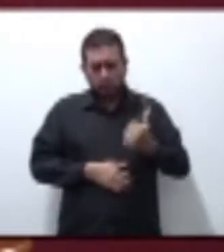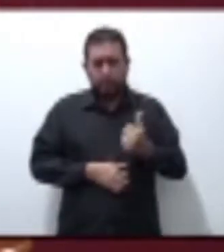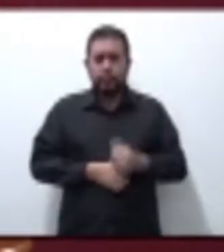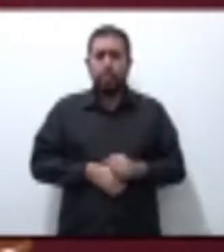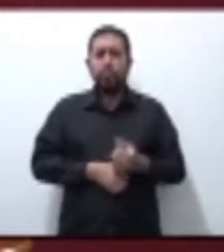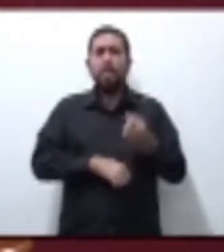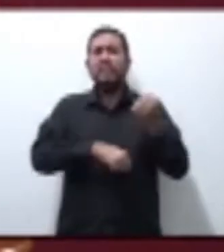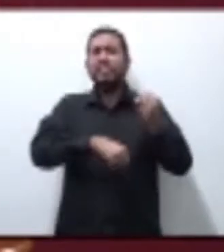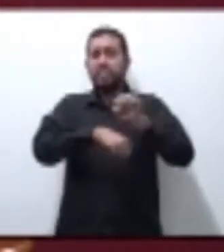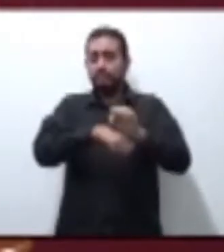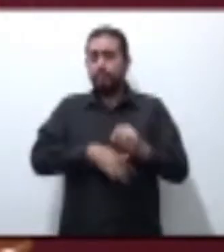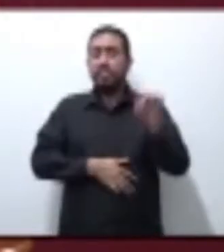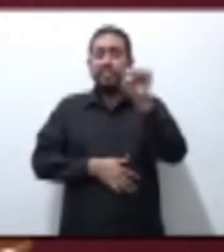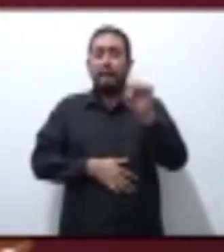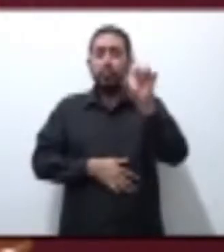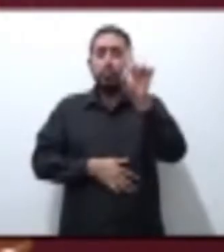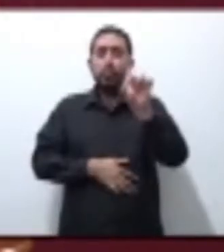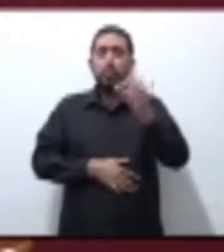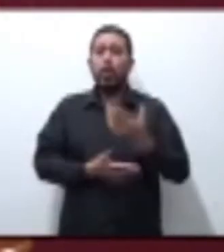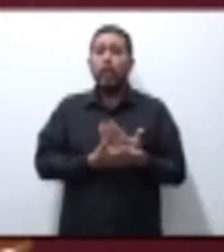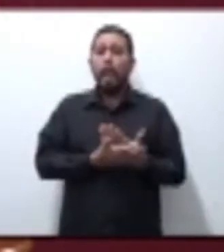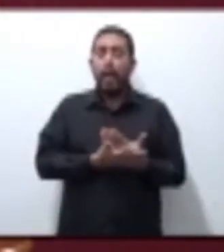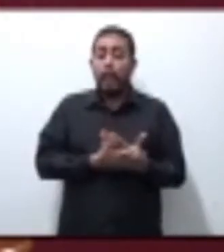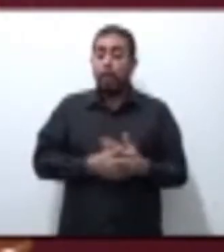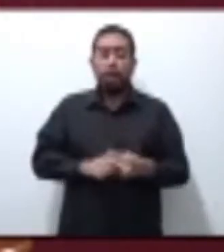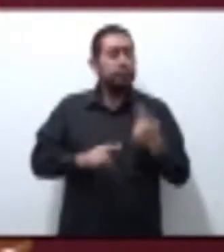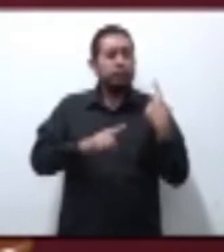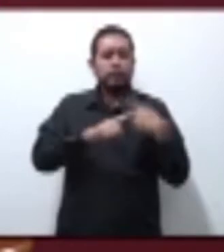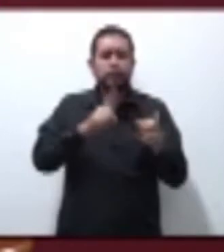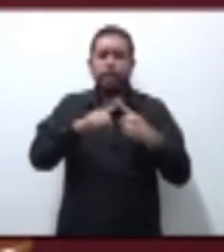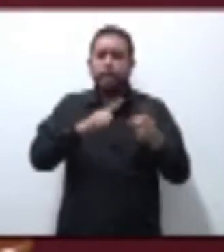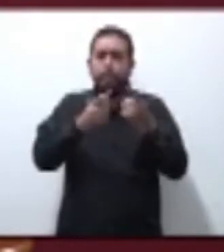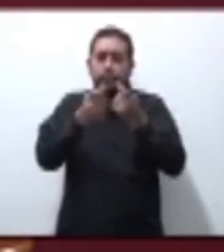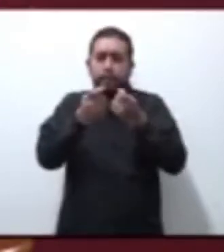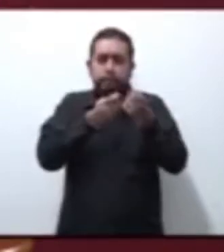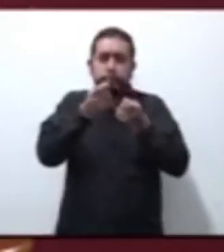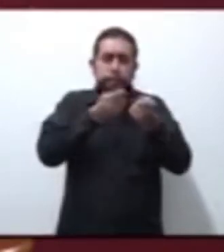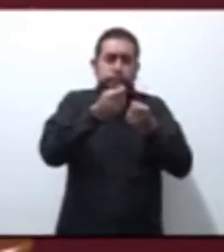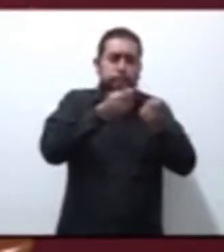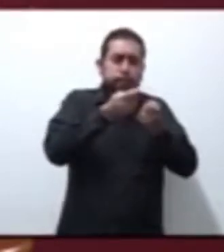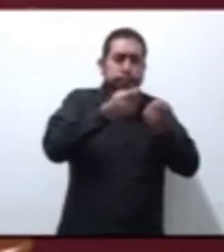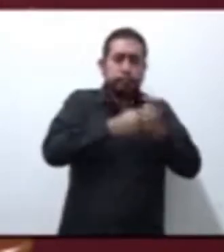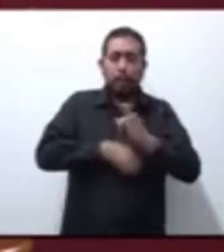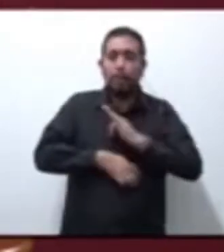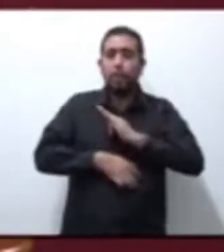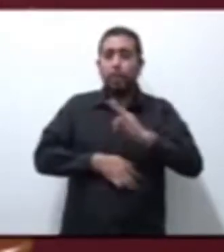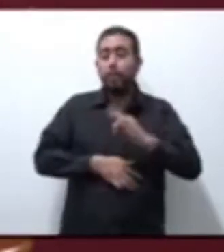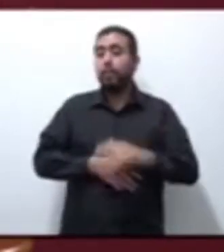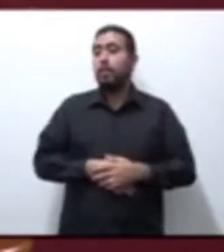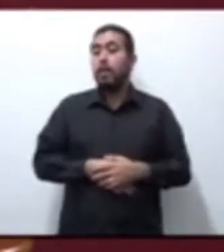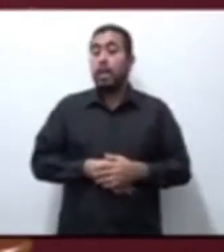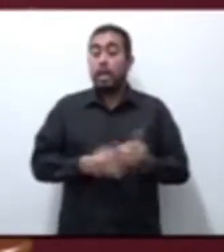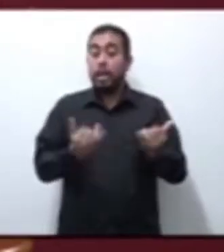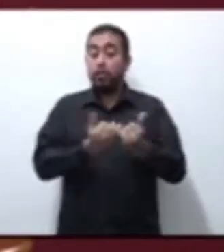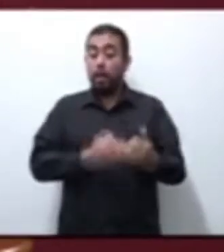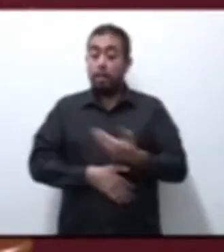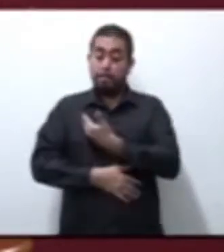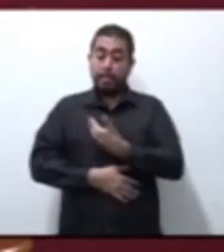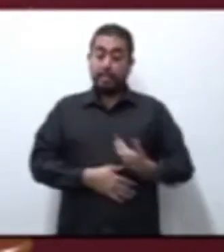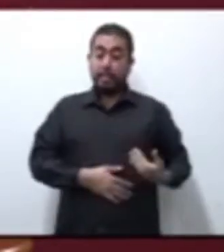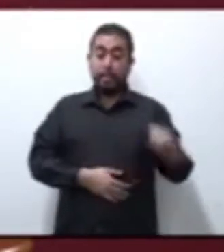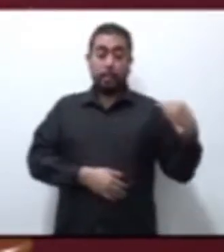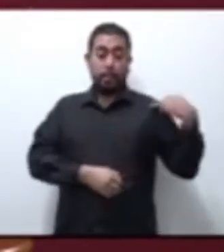semana. Se han hecho muchas acciones. Cada vez que los presidentes municipales